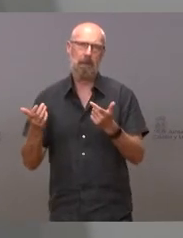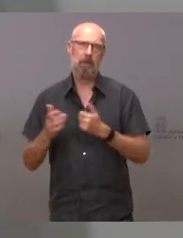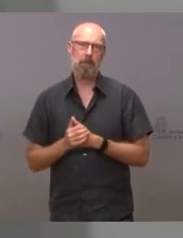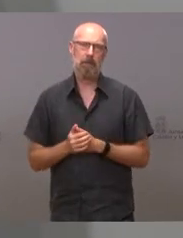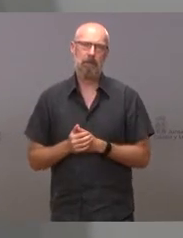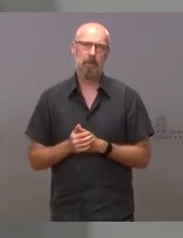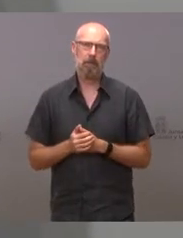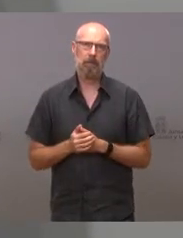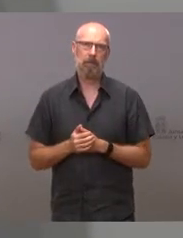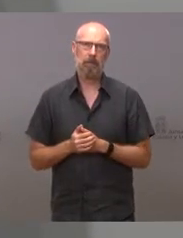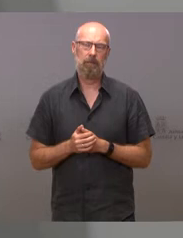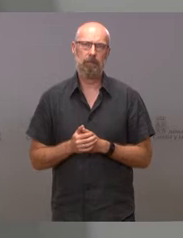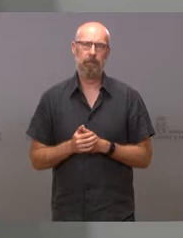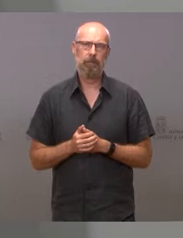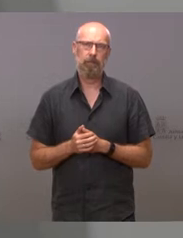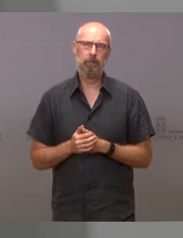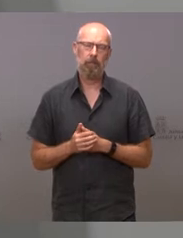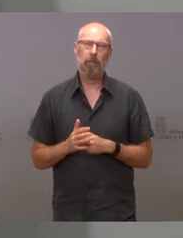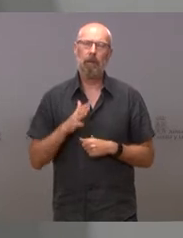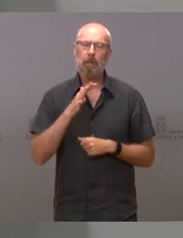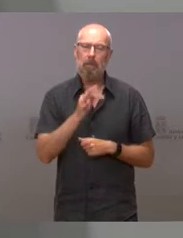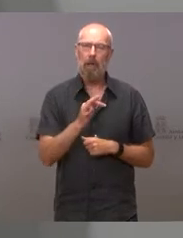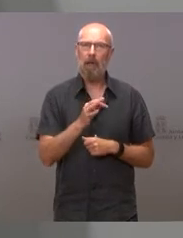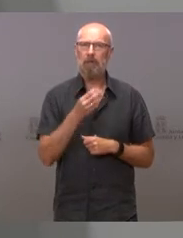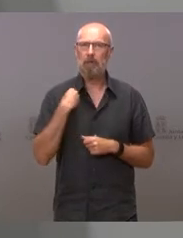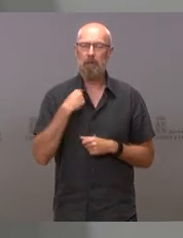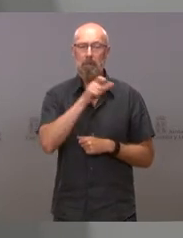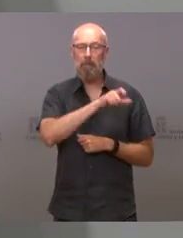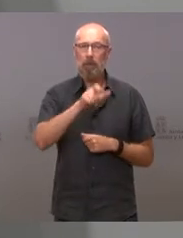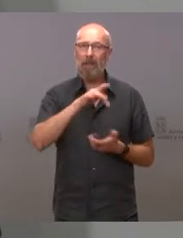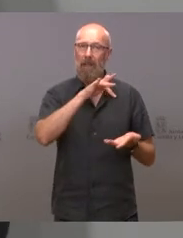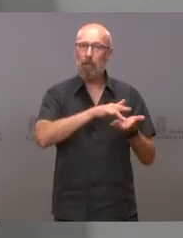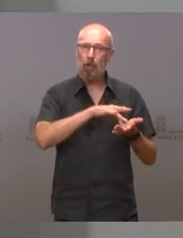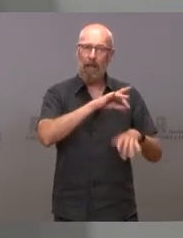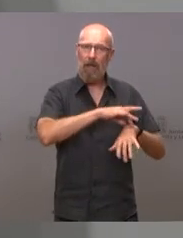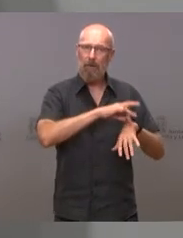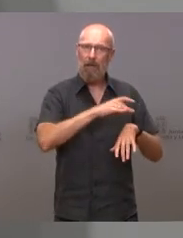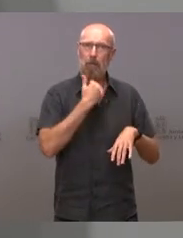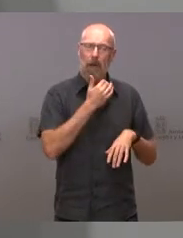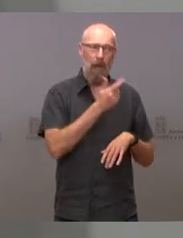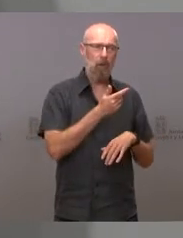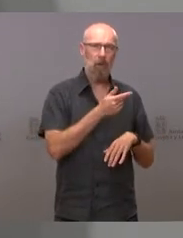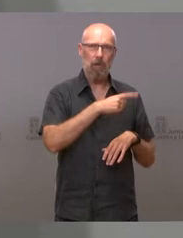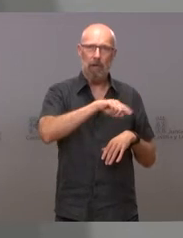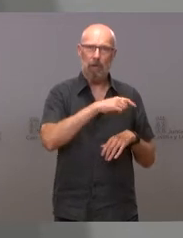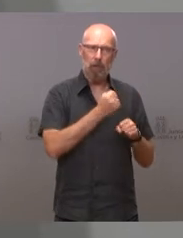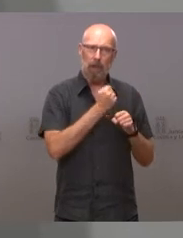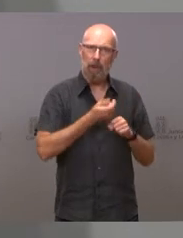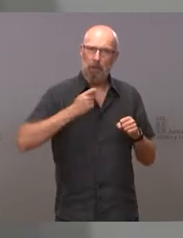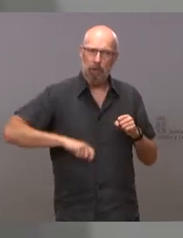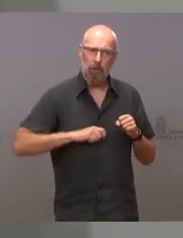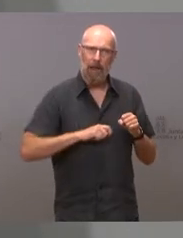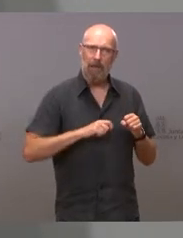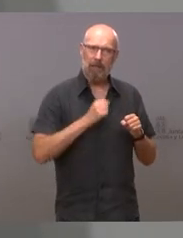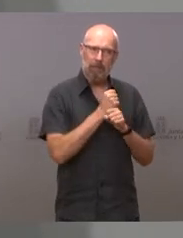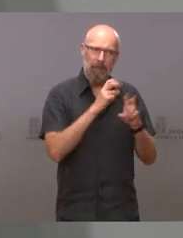quienes sufren la enfermedad o entre quienes luchan contra la enfermedad. Luchar contra la